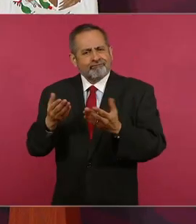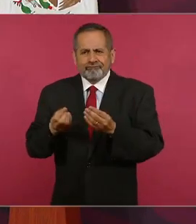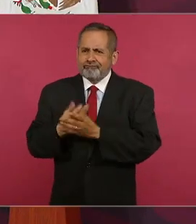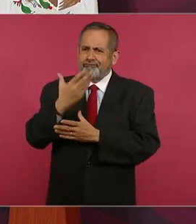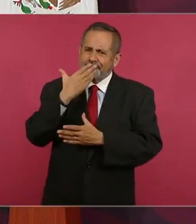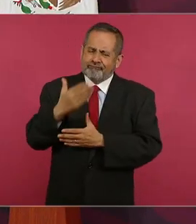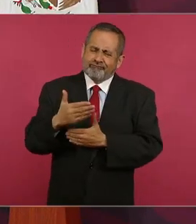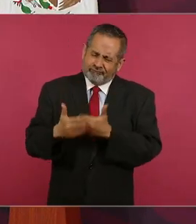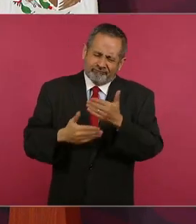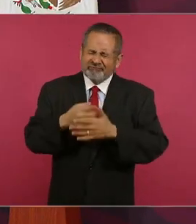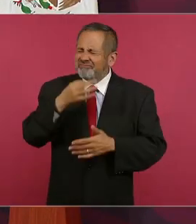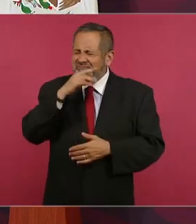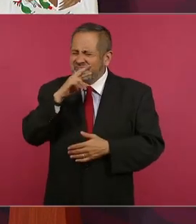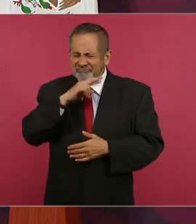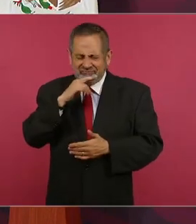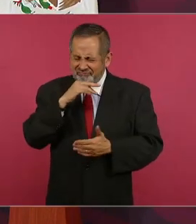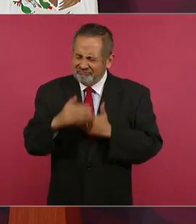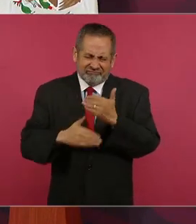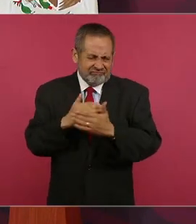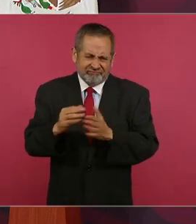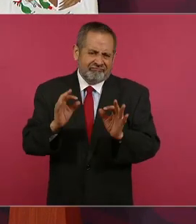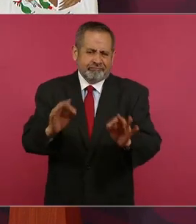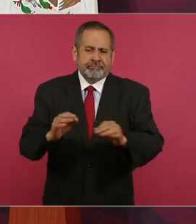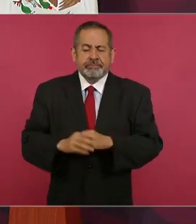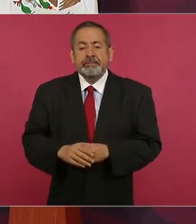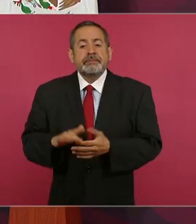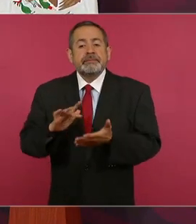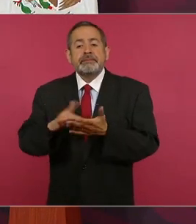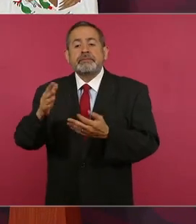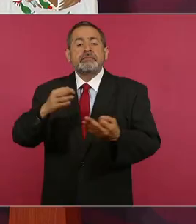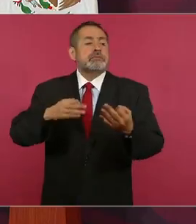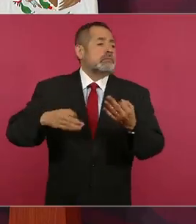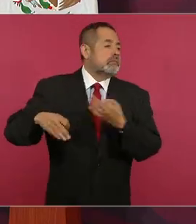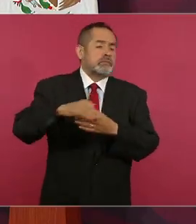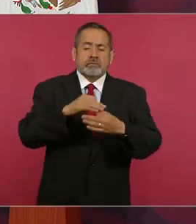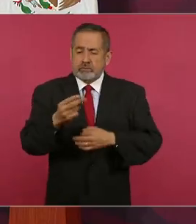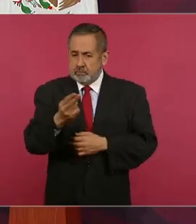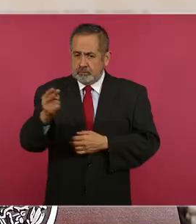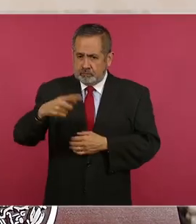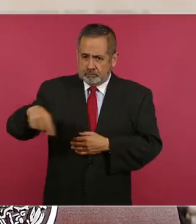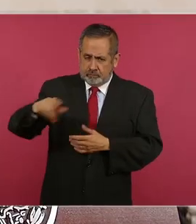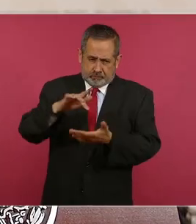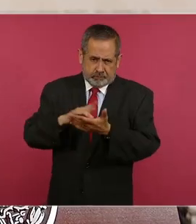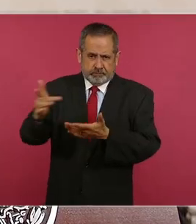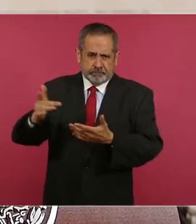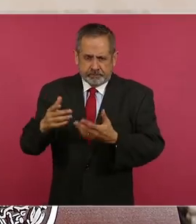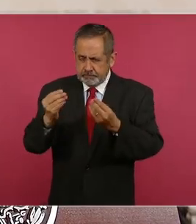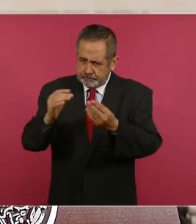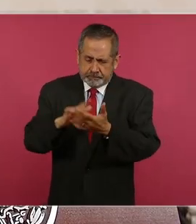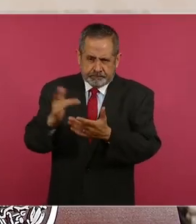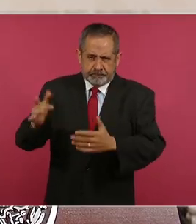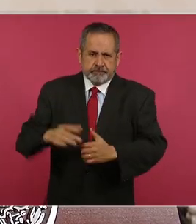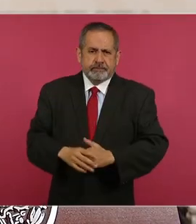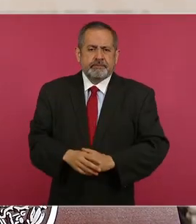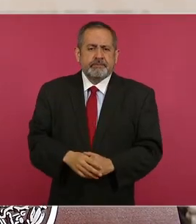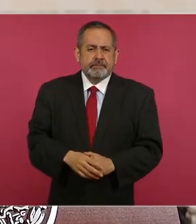pronto. Y muchas gracias a todas, a todos ustedes. Muchas gracias.